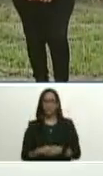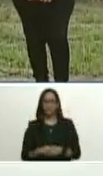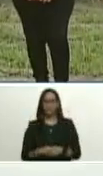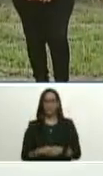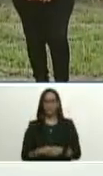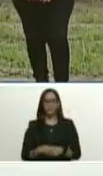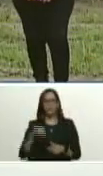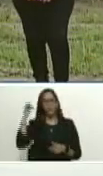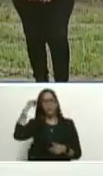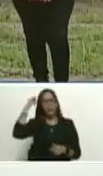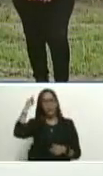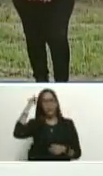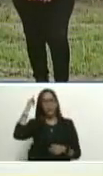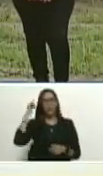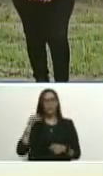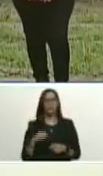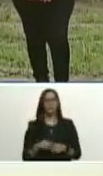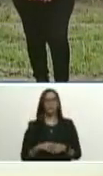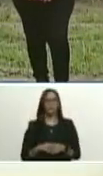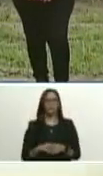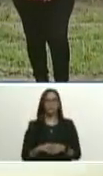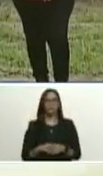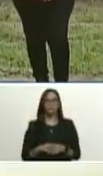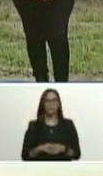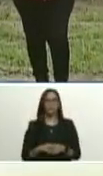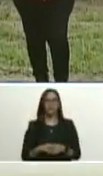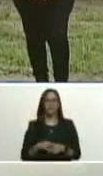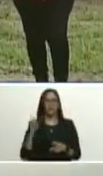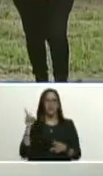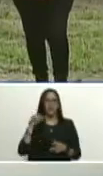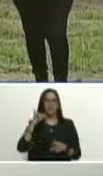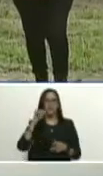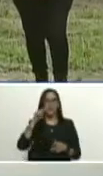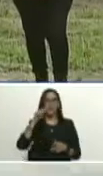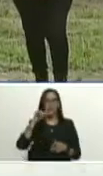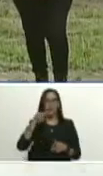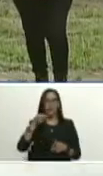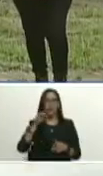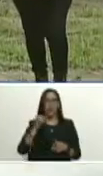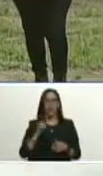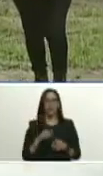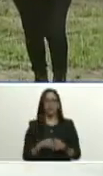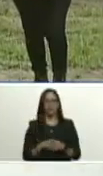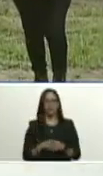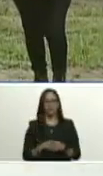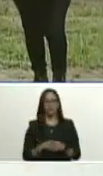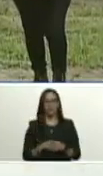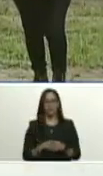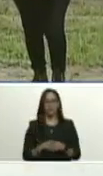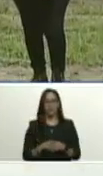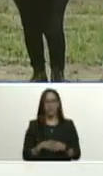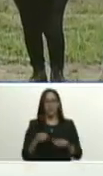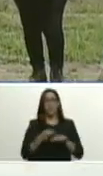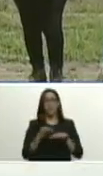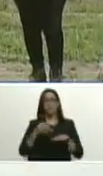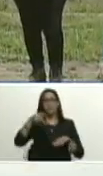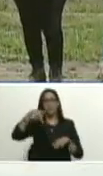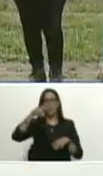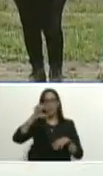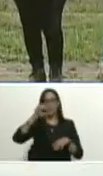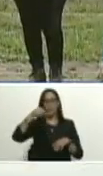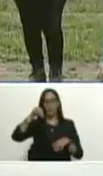Yaracuy allá en Yaritagua sector Uribeque municipio Peña